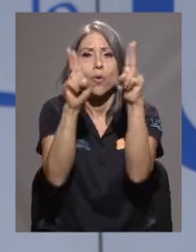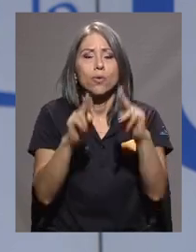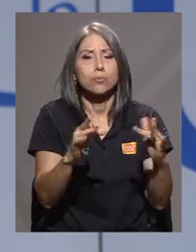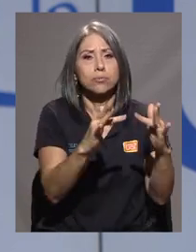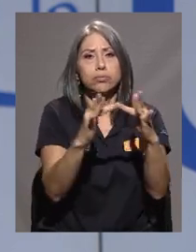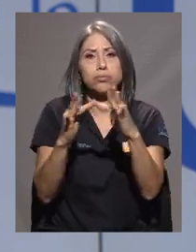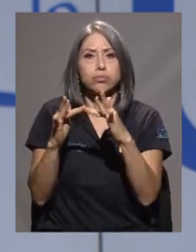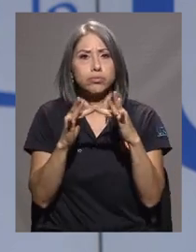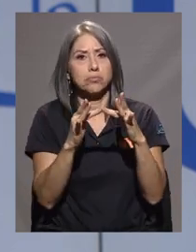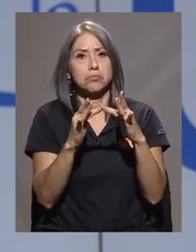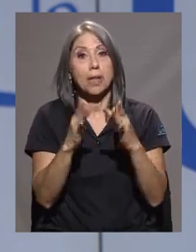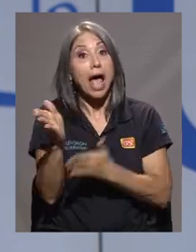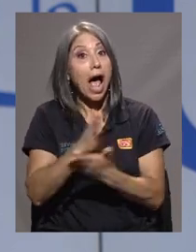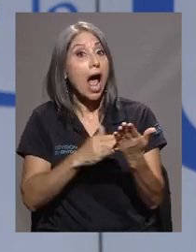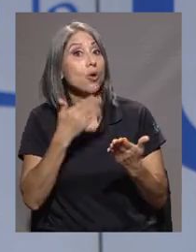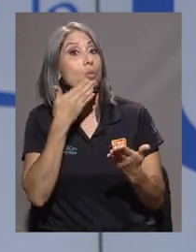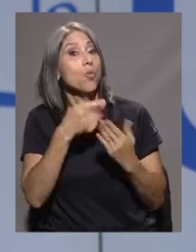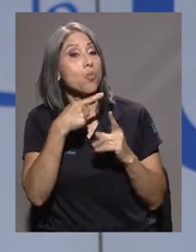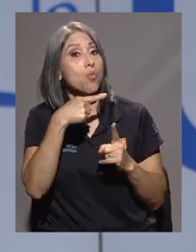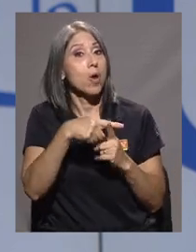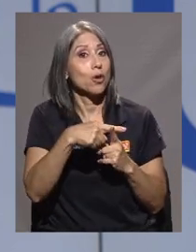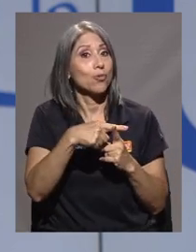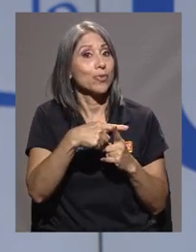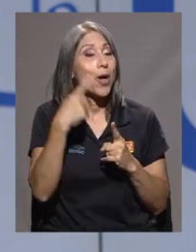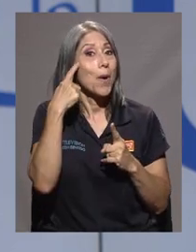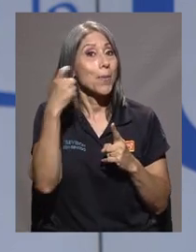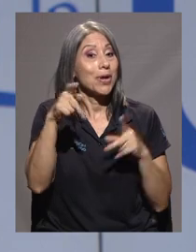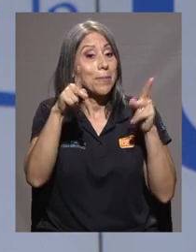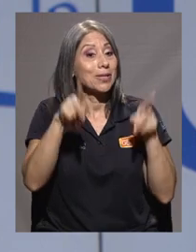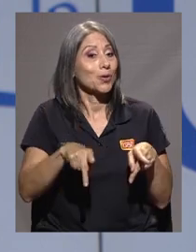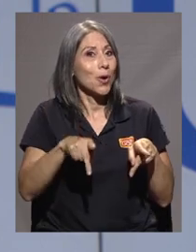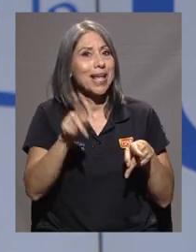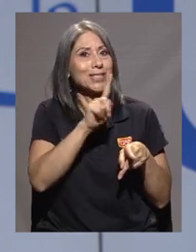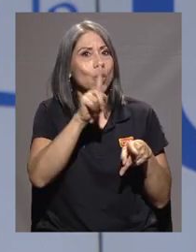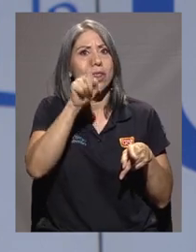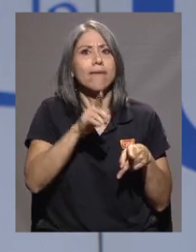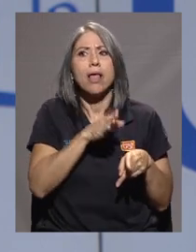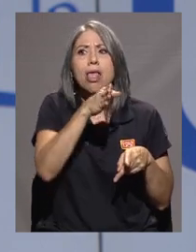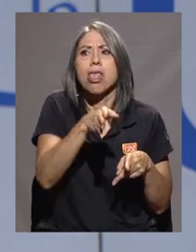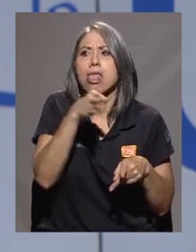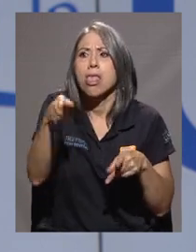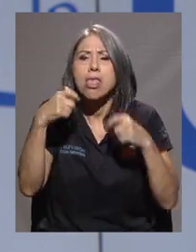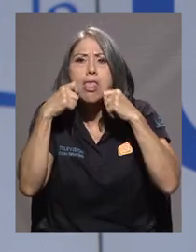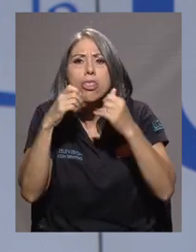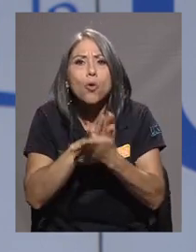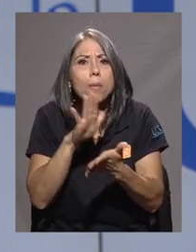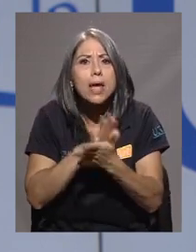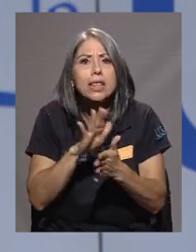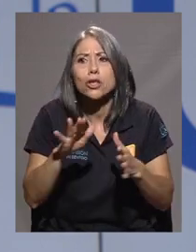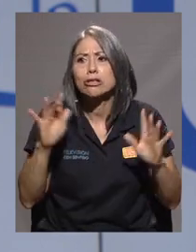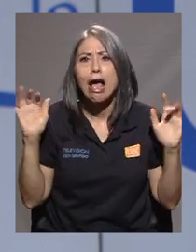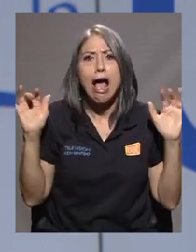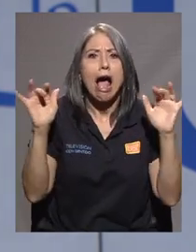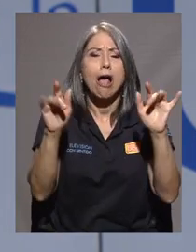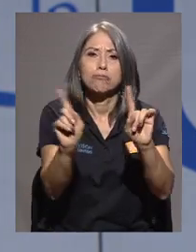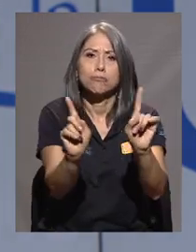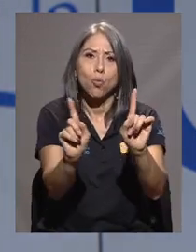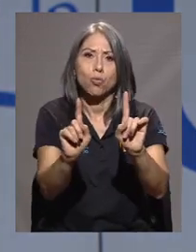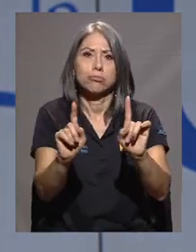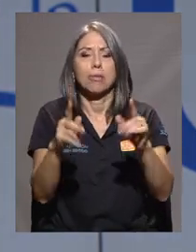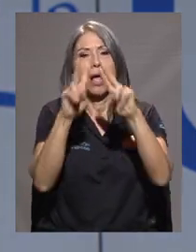que es que masivamente las y los estudiantes no han tenido que movilizarse a las sedes y recintos, a entregar los documentos,